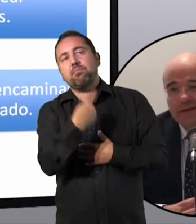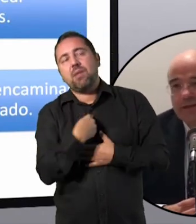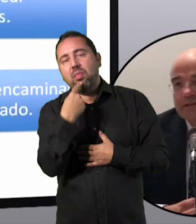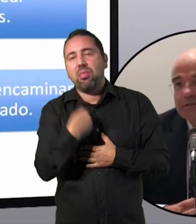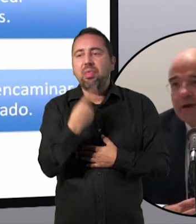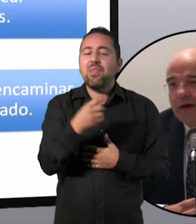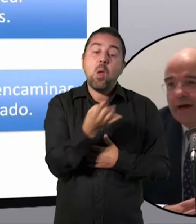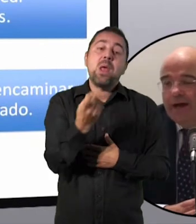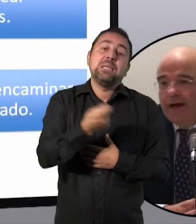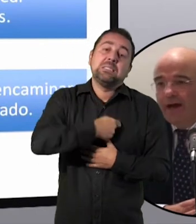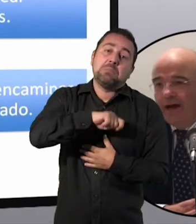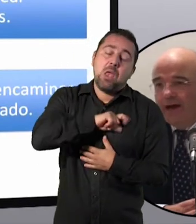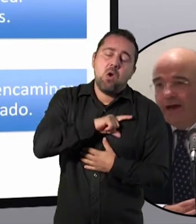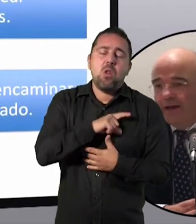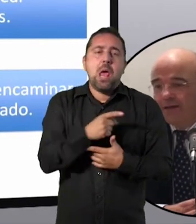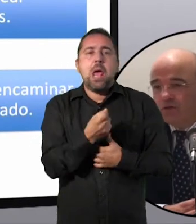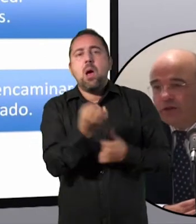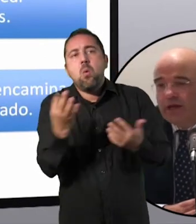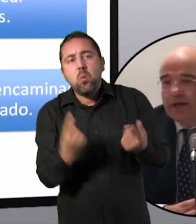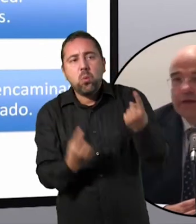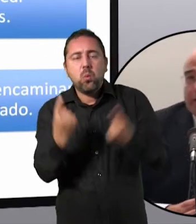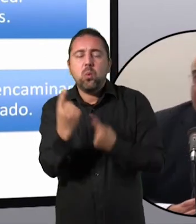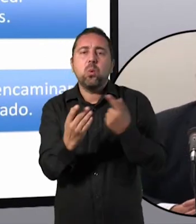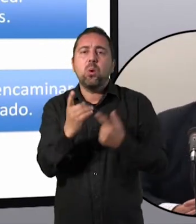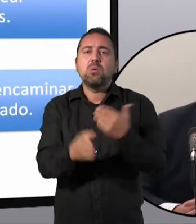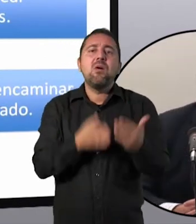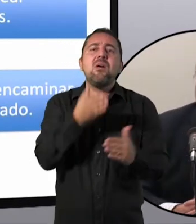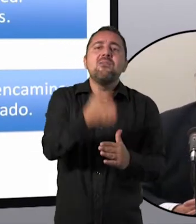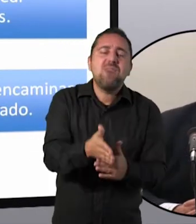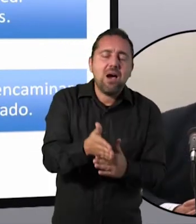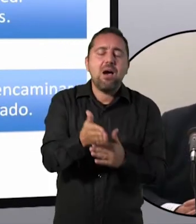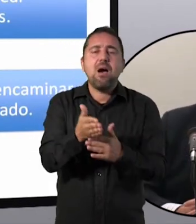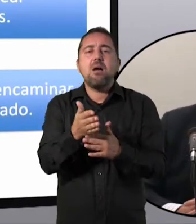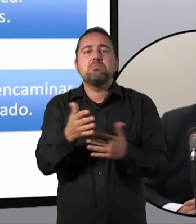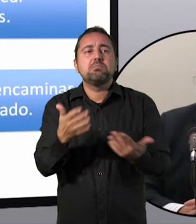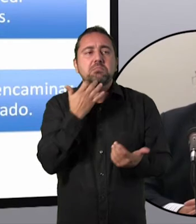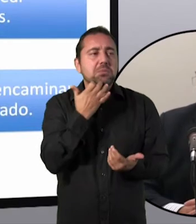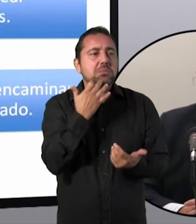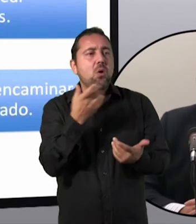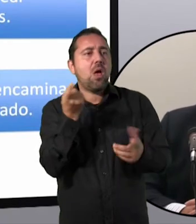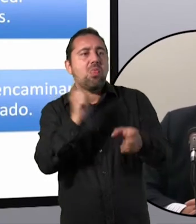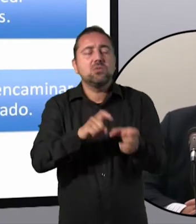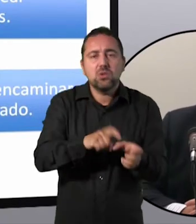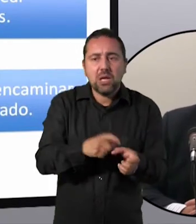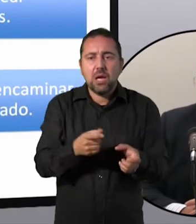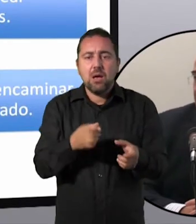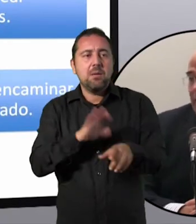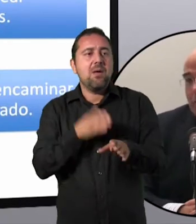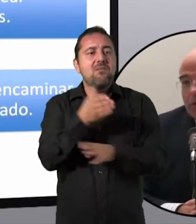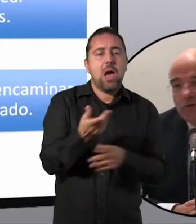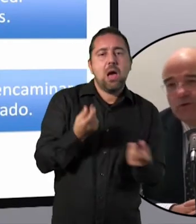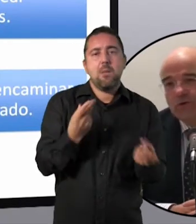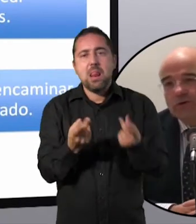va a la discoteca, en vez de bailar, se pone a tomar copas en la barra.